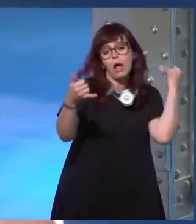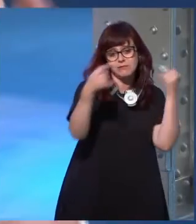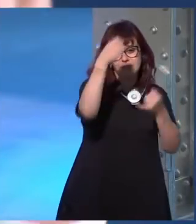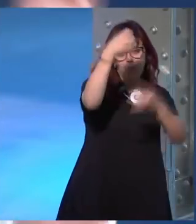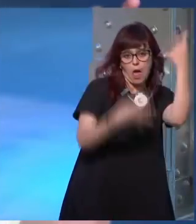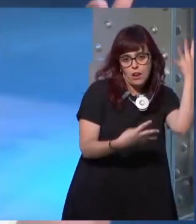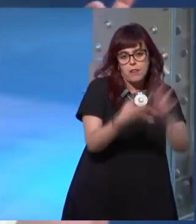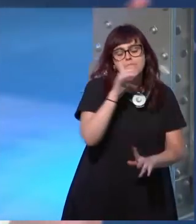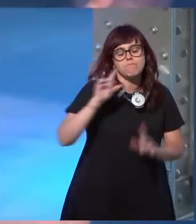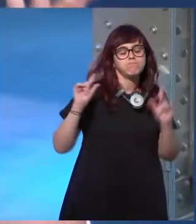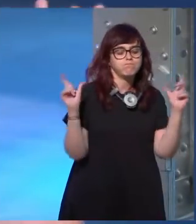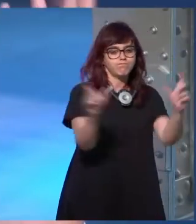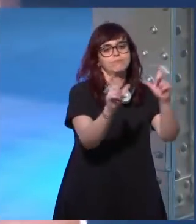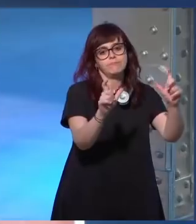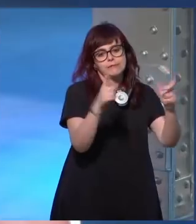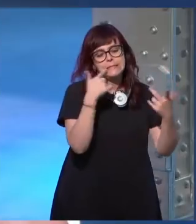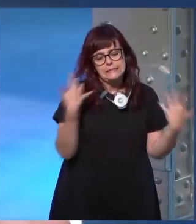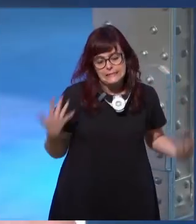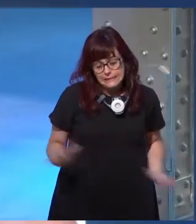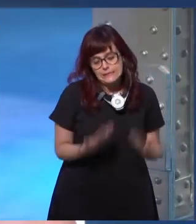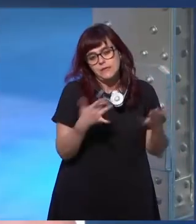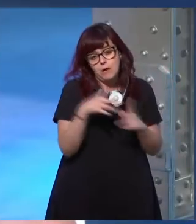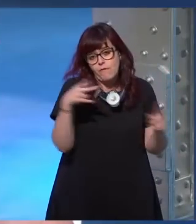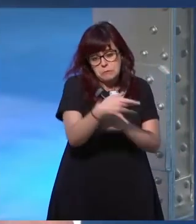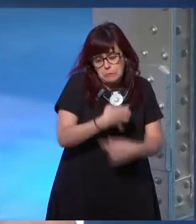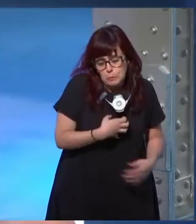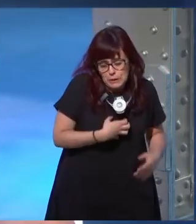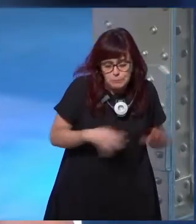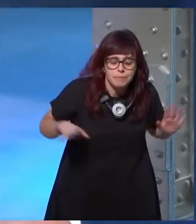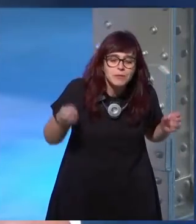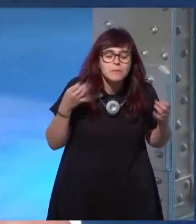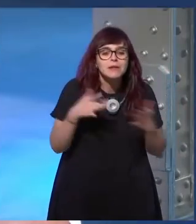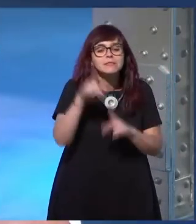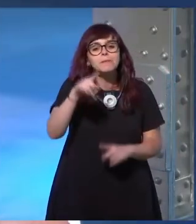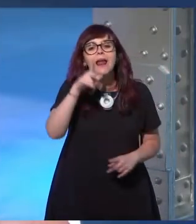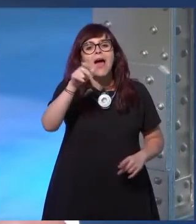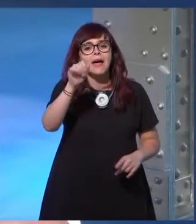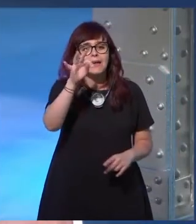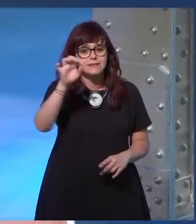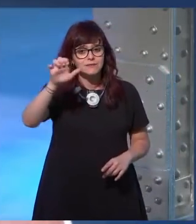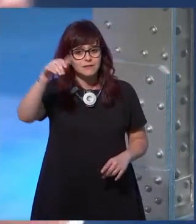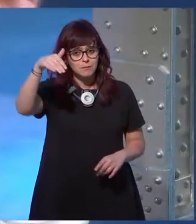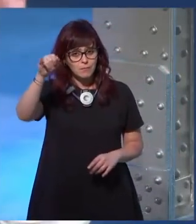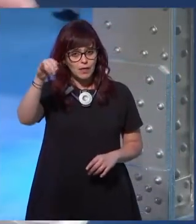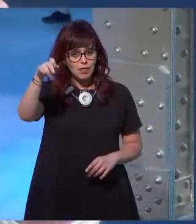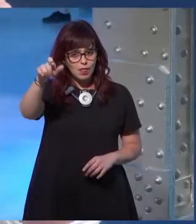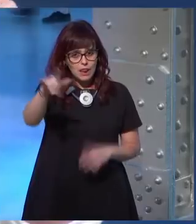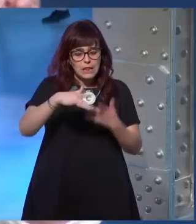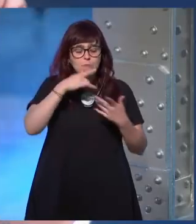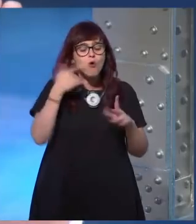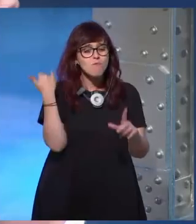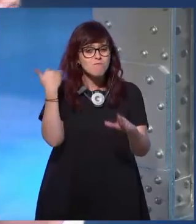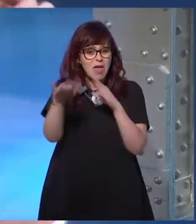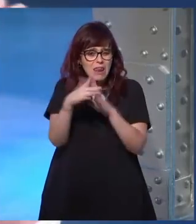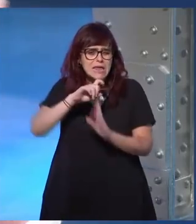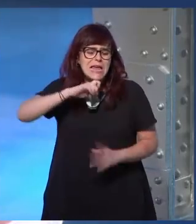¿qué le vamos a hacer? en fin eso por una parte y por otra parte el hate mail este correo lleno de odio vitriólico